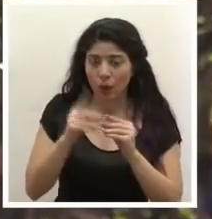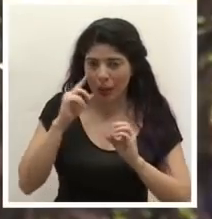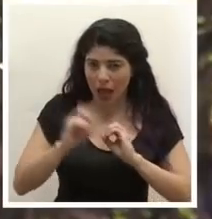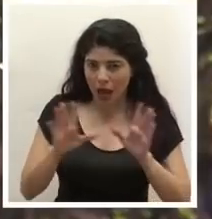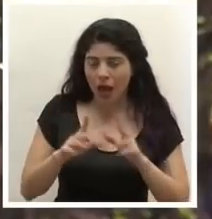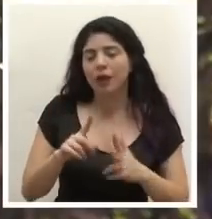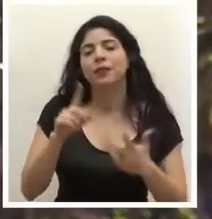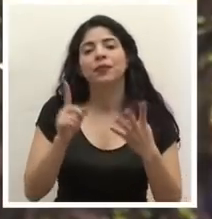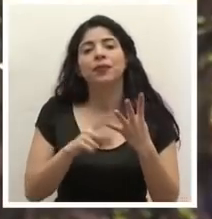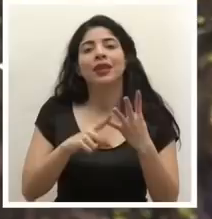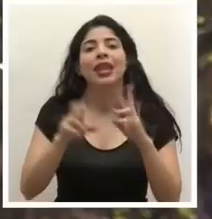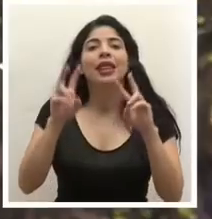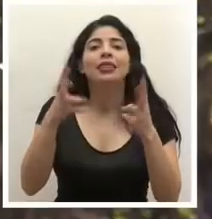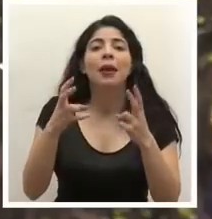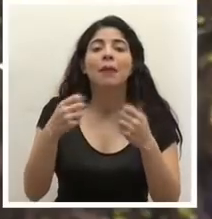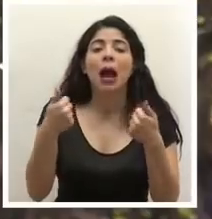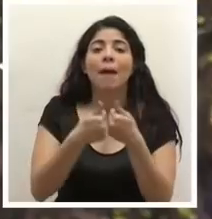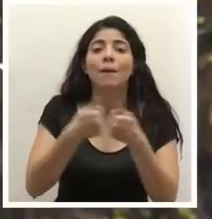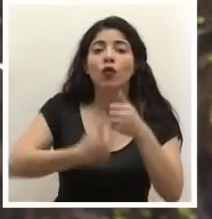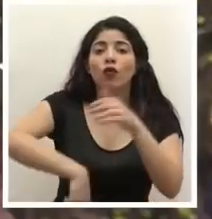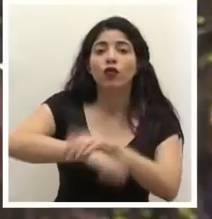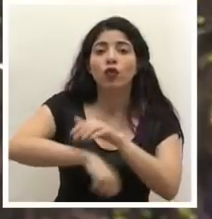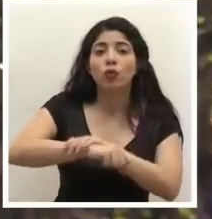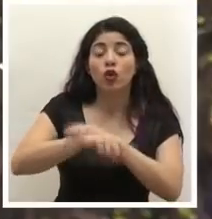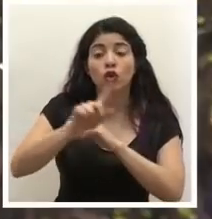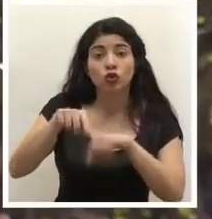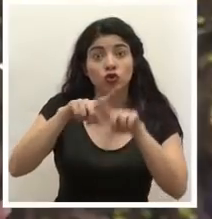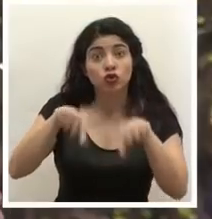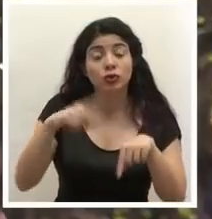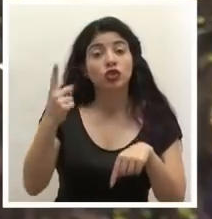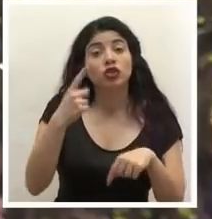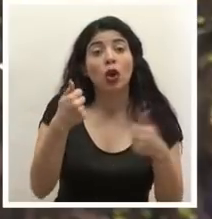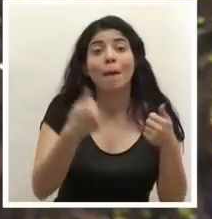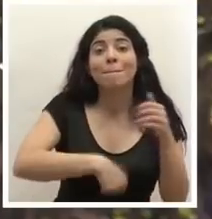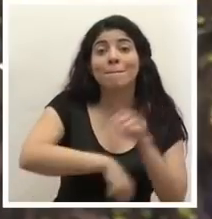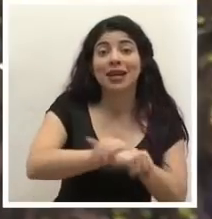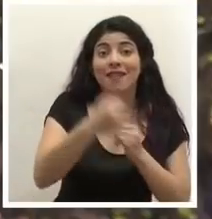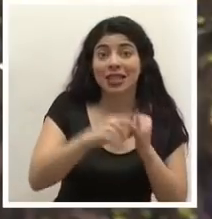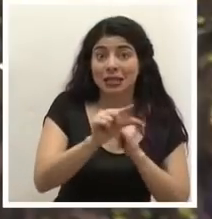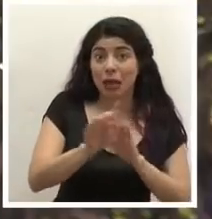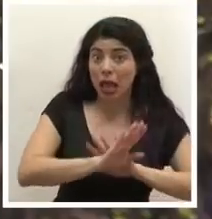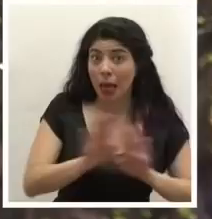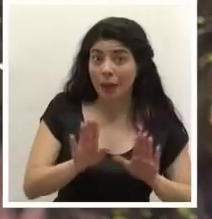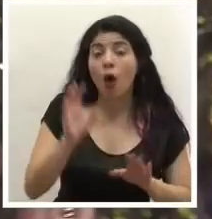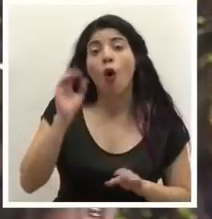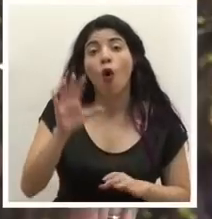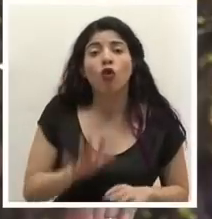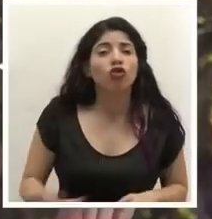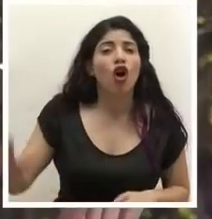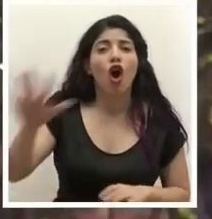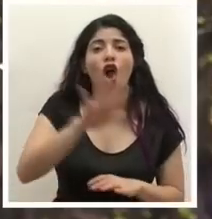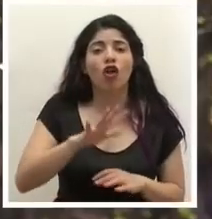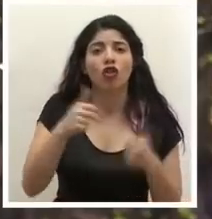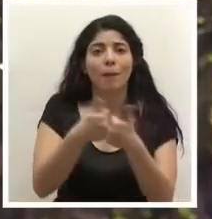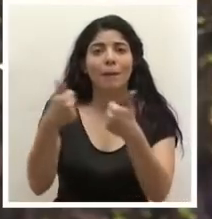También lo del tema del campeonato nacional se suspende solo el clásico que hay este fin de semana o se suspende todo